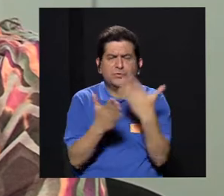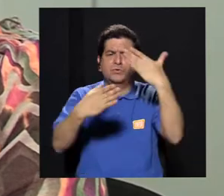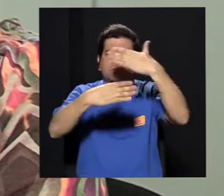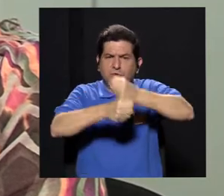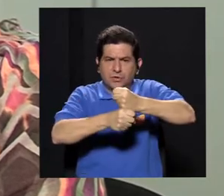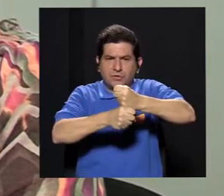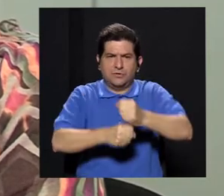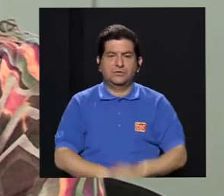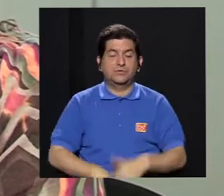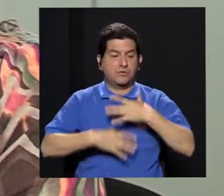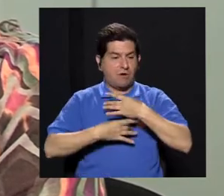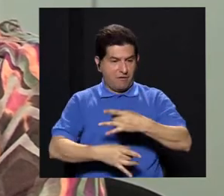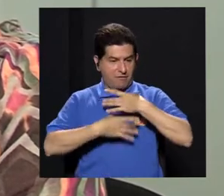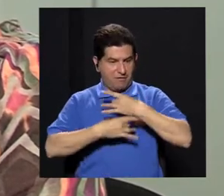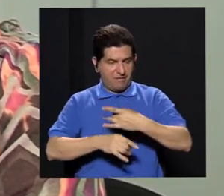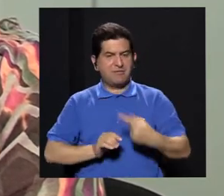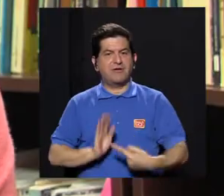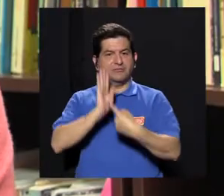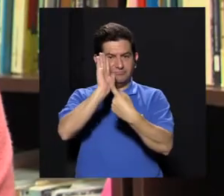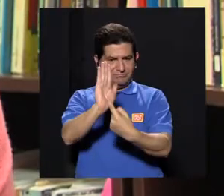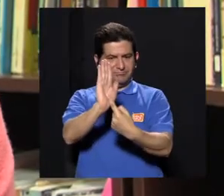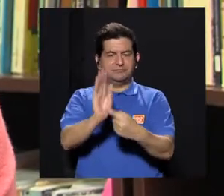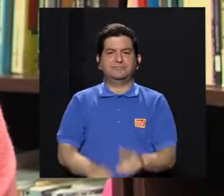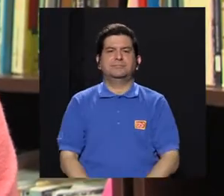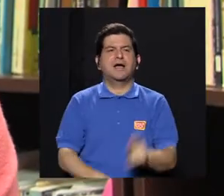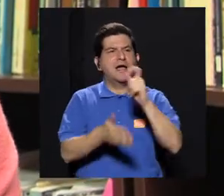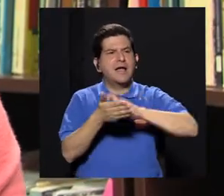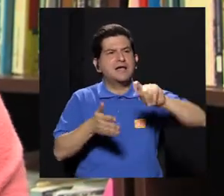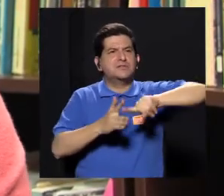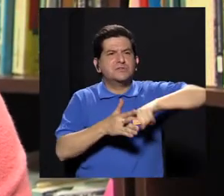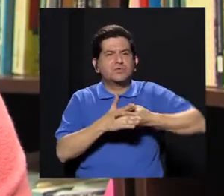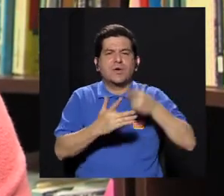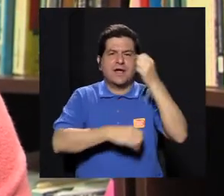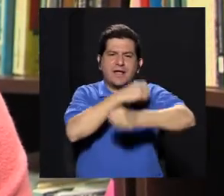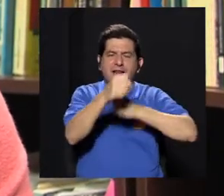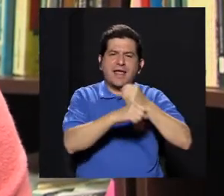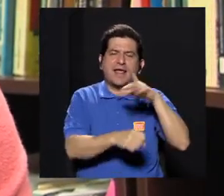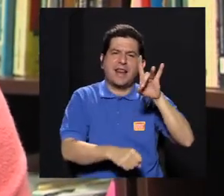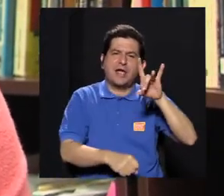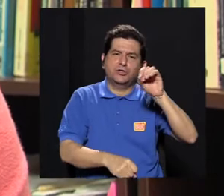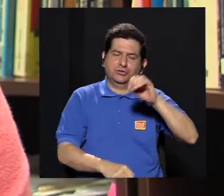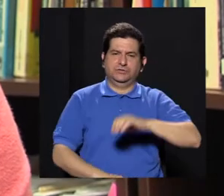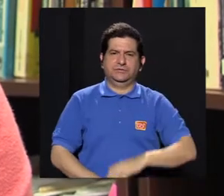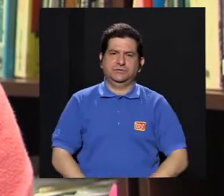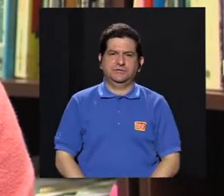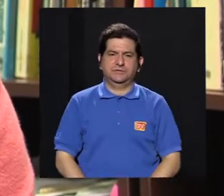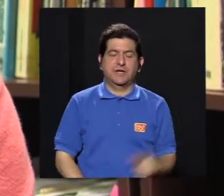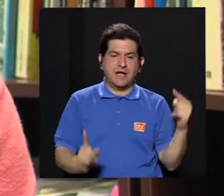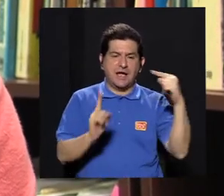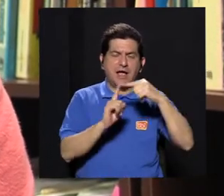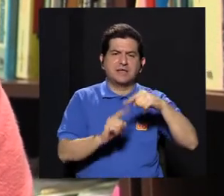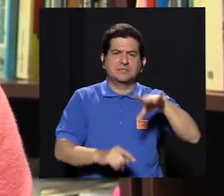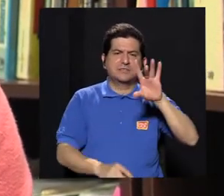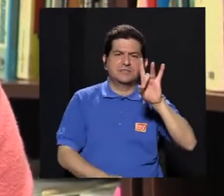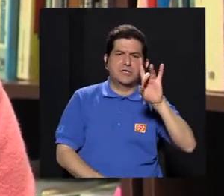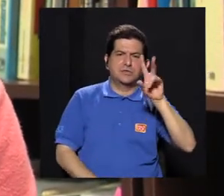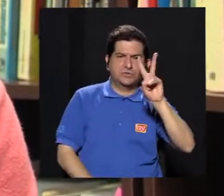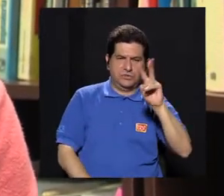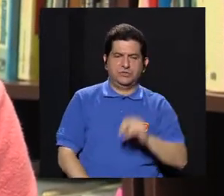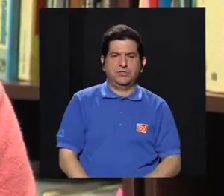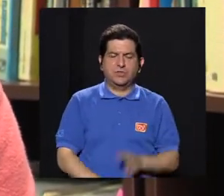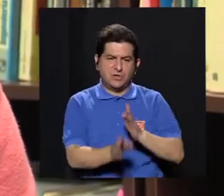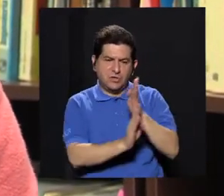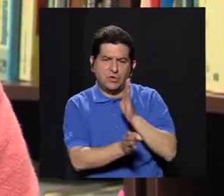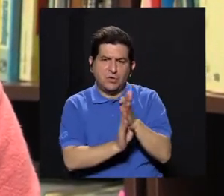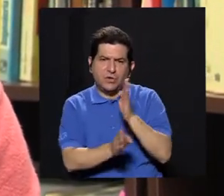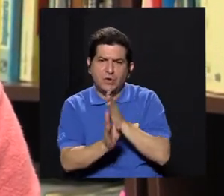hizo, del interés que se le prestó. La escuela se inicia en el 80, y hasta el 82 es una